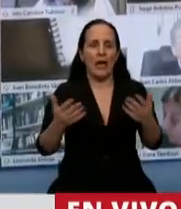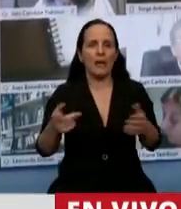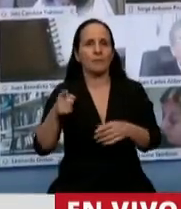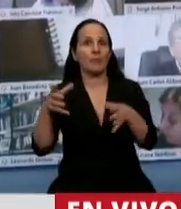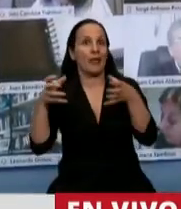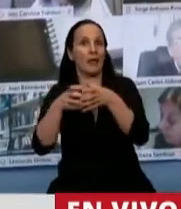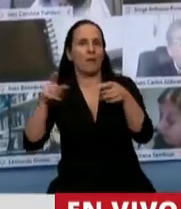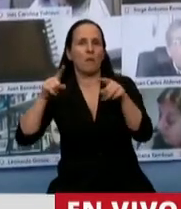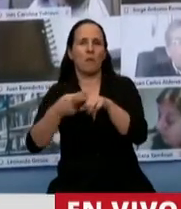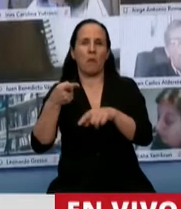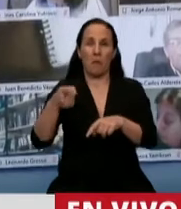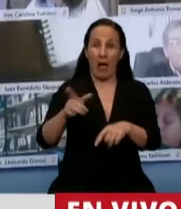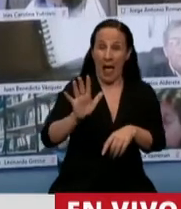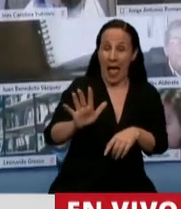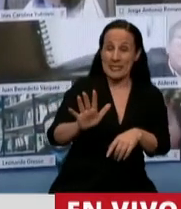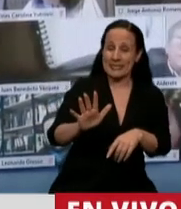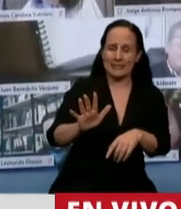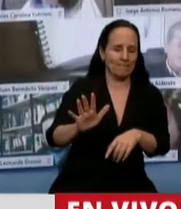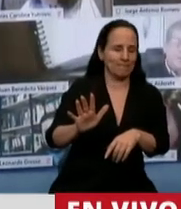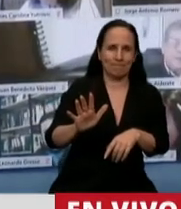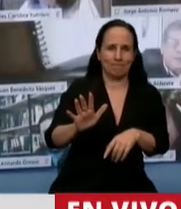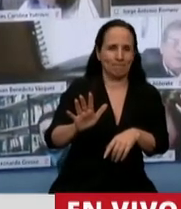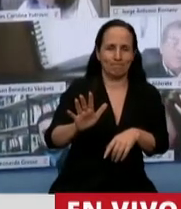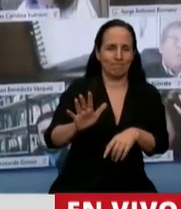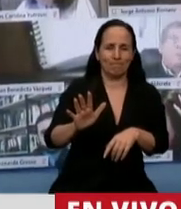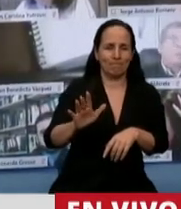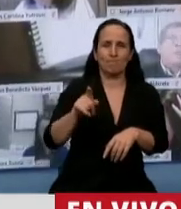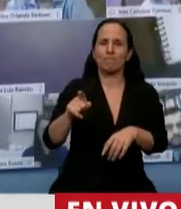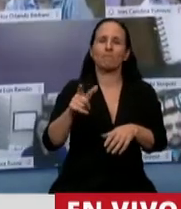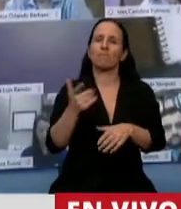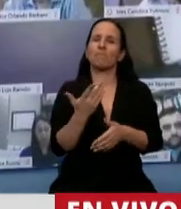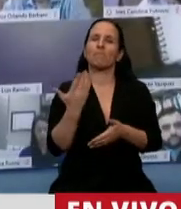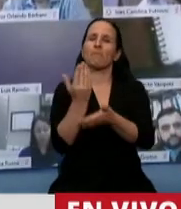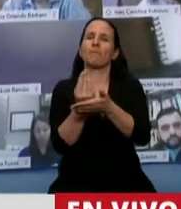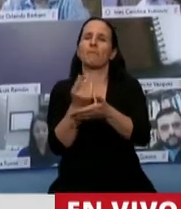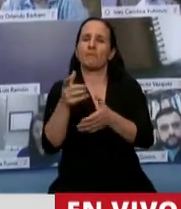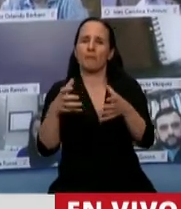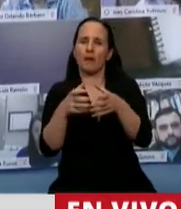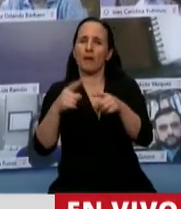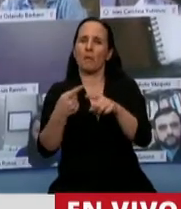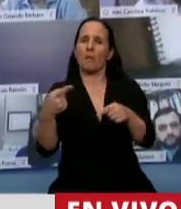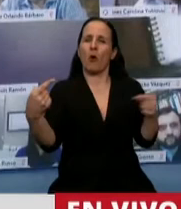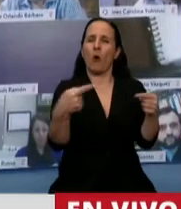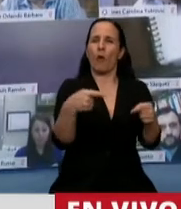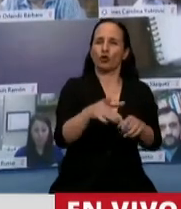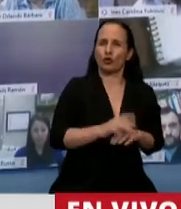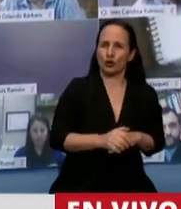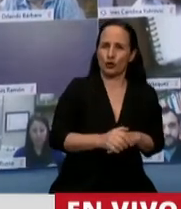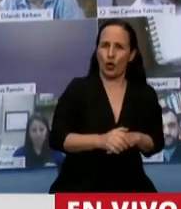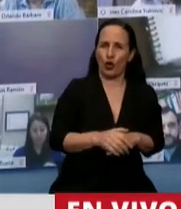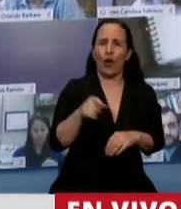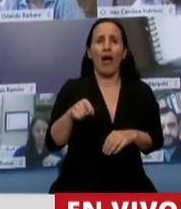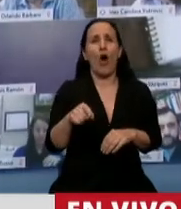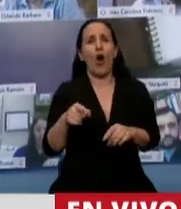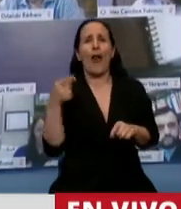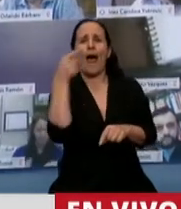oposición y esta bajeza de varios dirigentes de esa oposición destructiva que ahora se la agarran